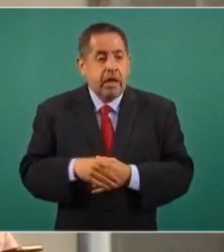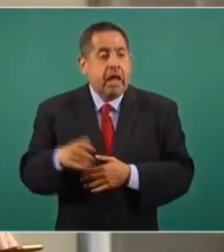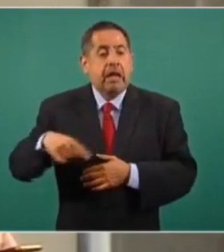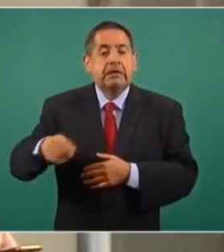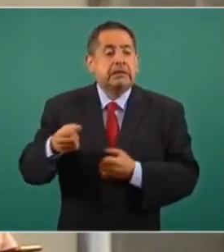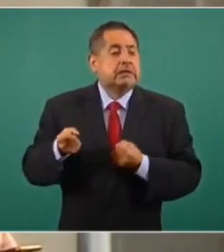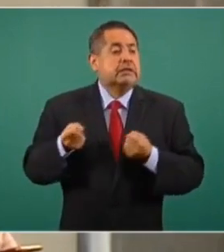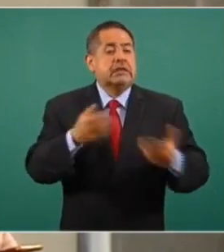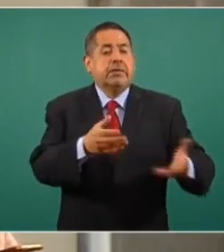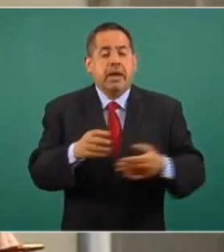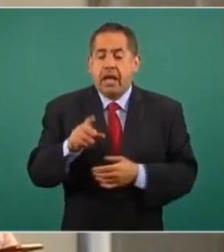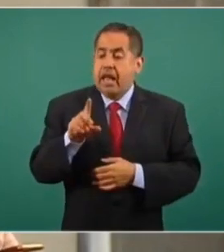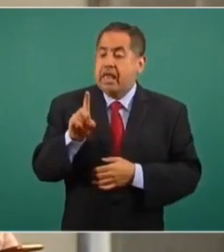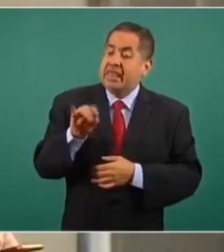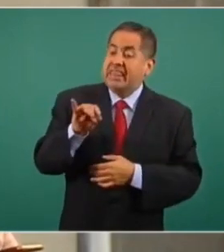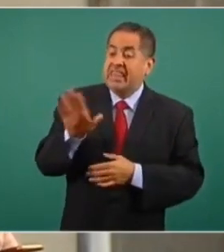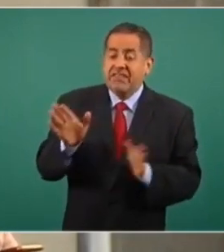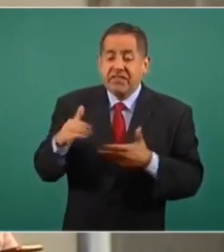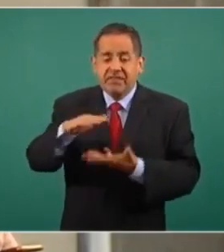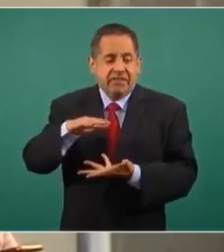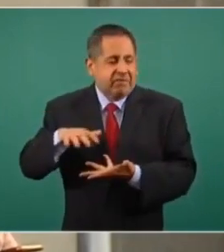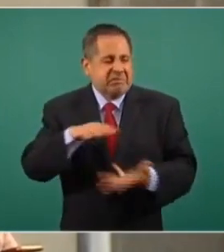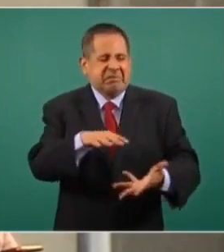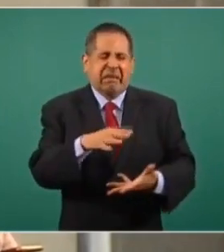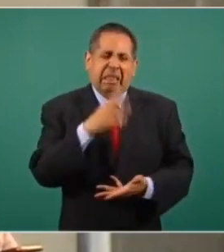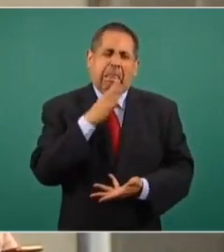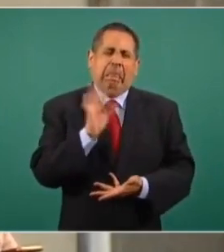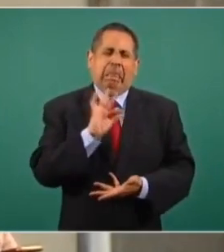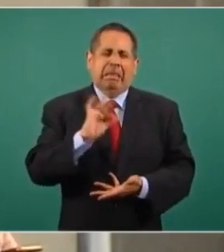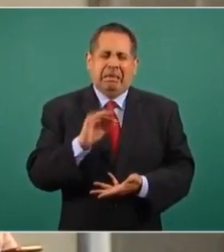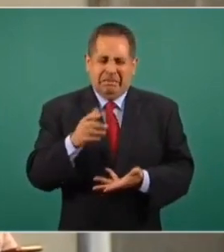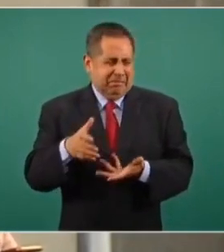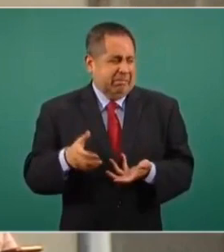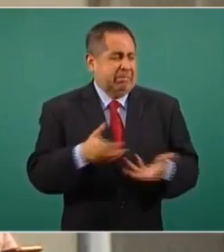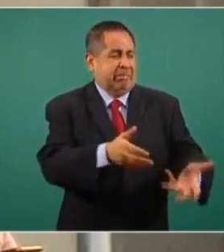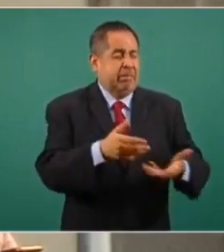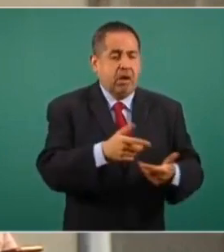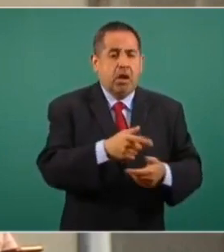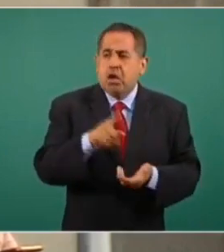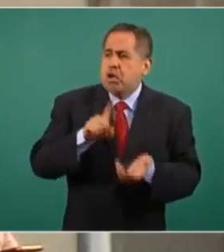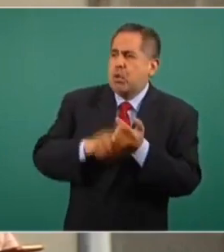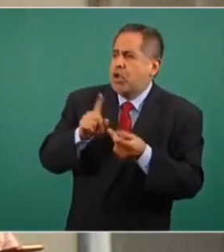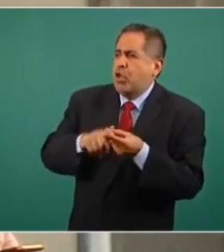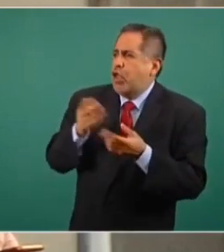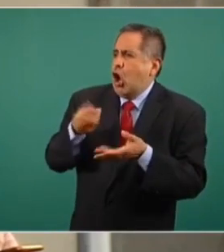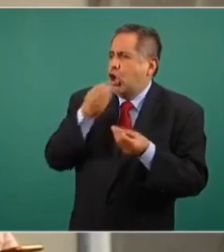despensas de DIF, insultante, porque no tienen dónde cocinar.